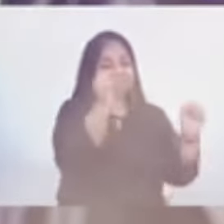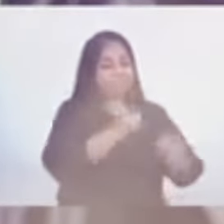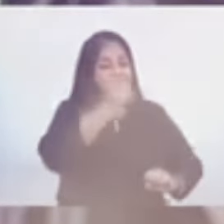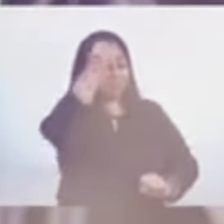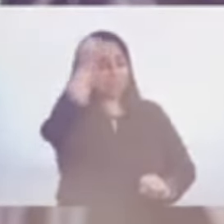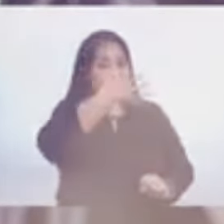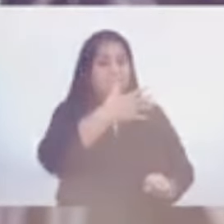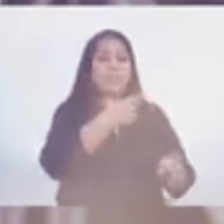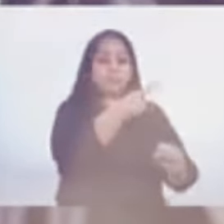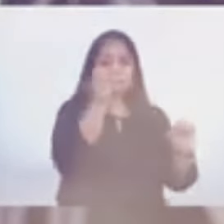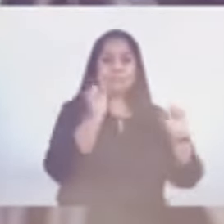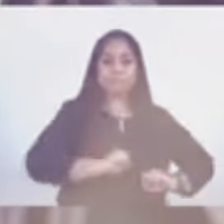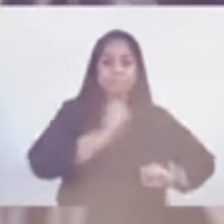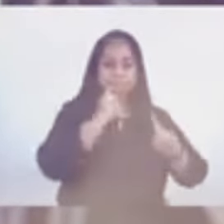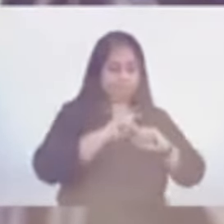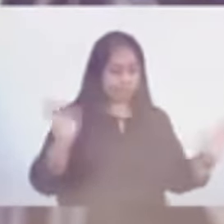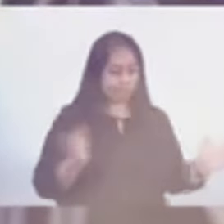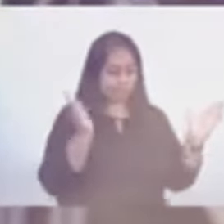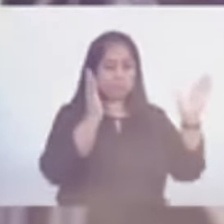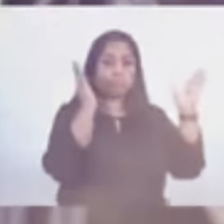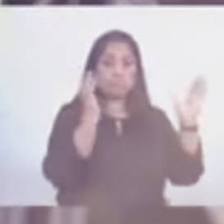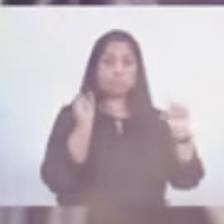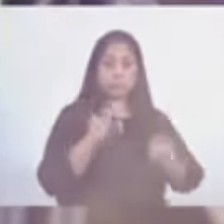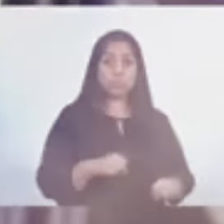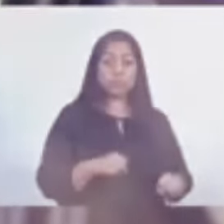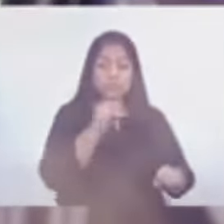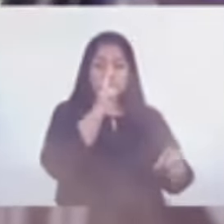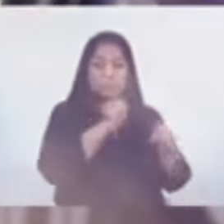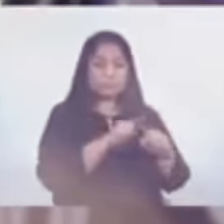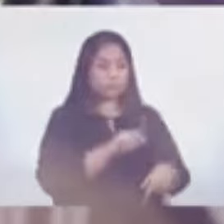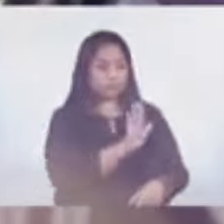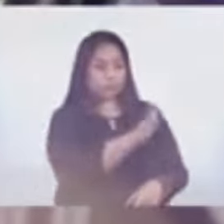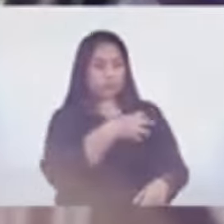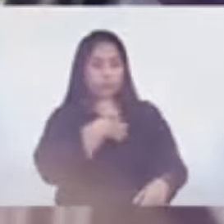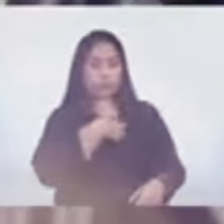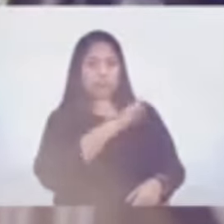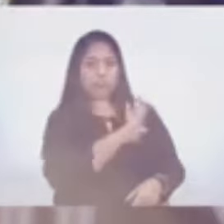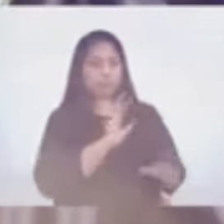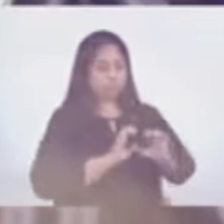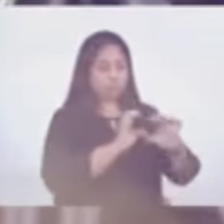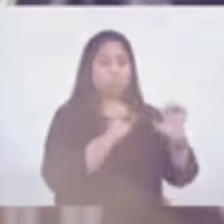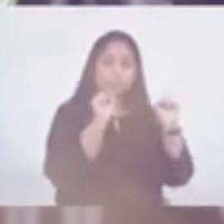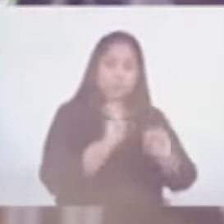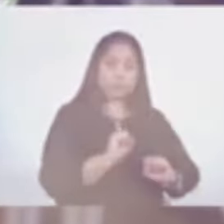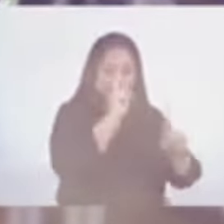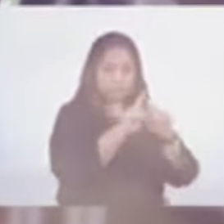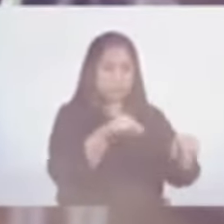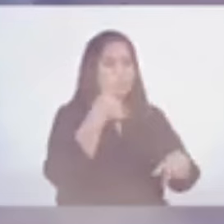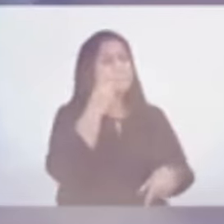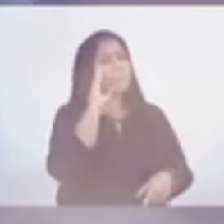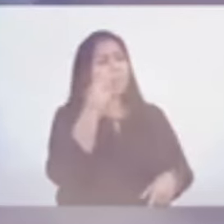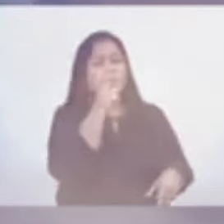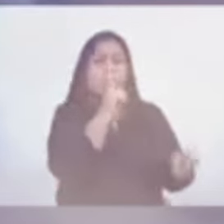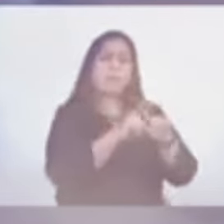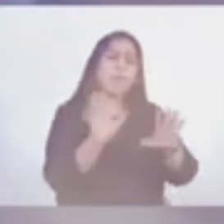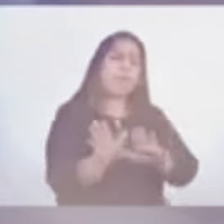de salir adelante y salir adelante por su propio esfuerzo, porque la otra parte es